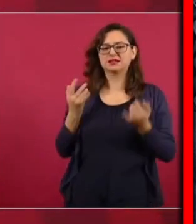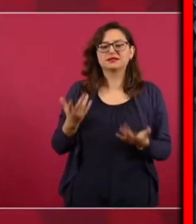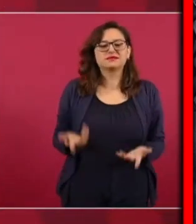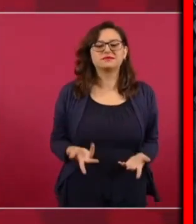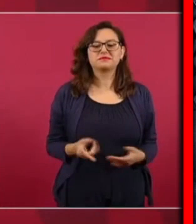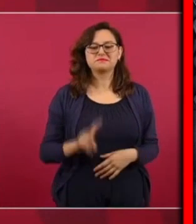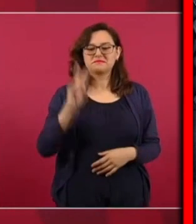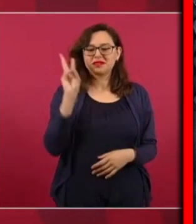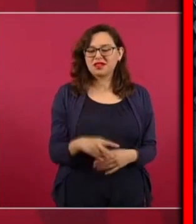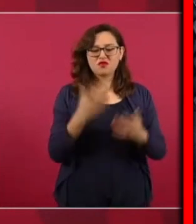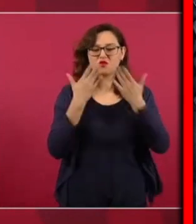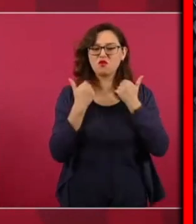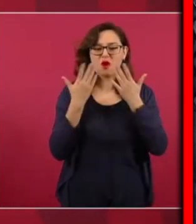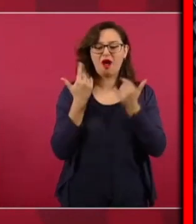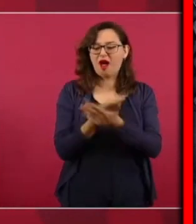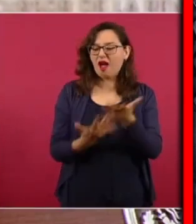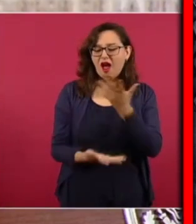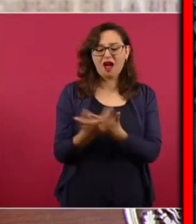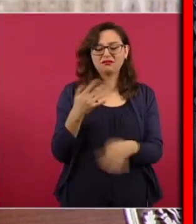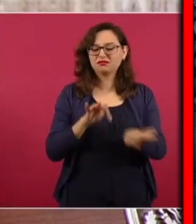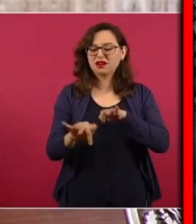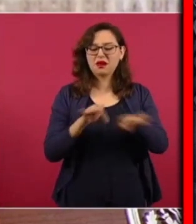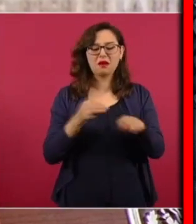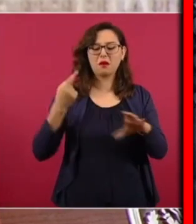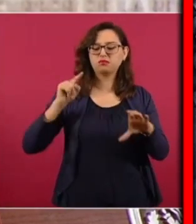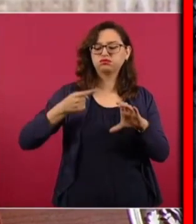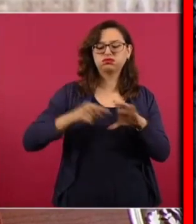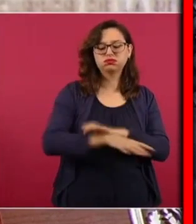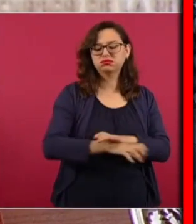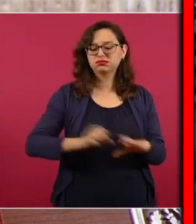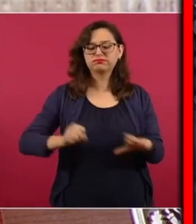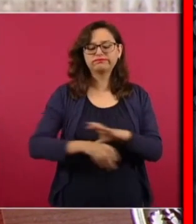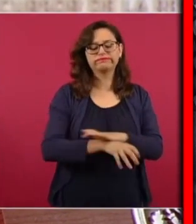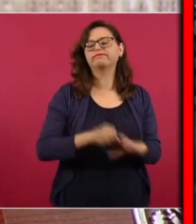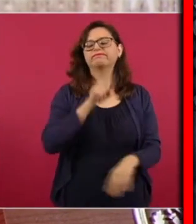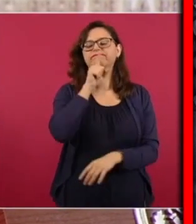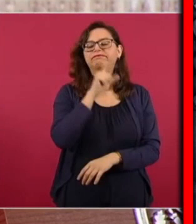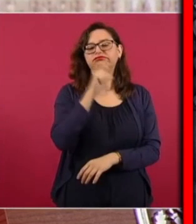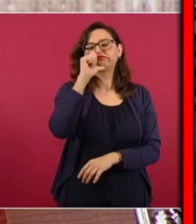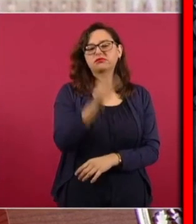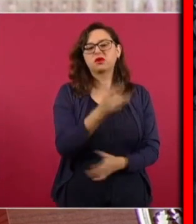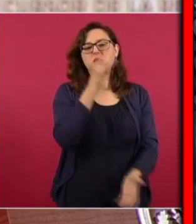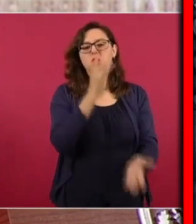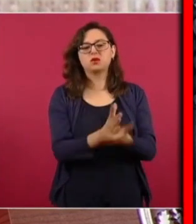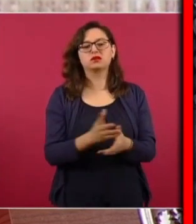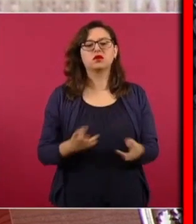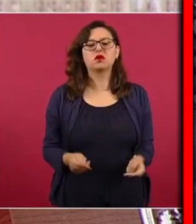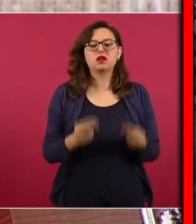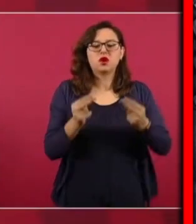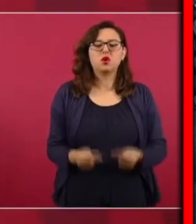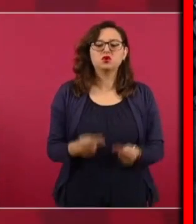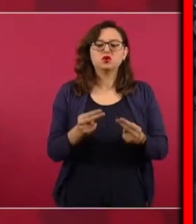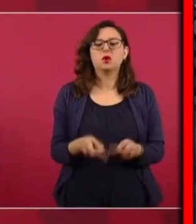y especulaban vendían acciones ahora hasta